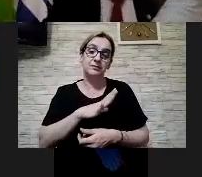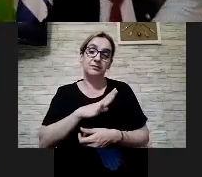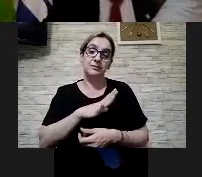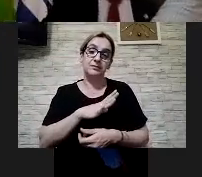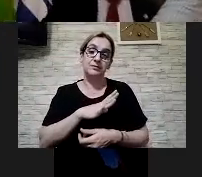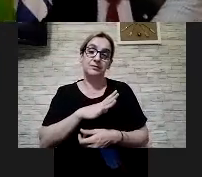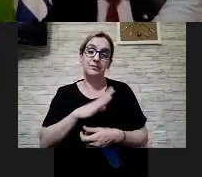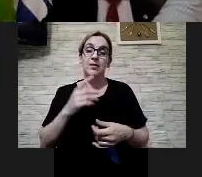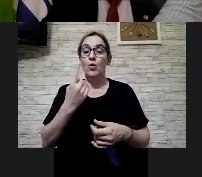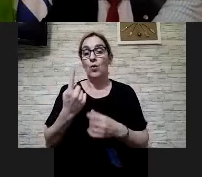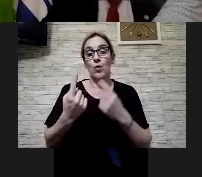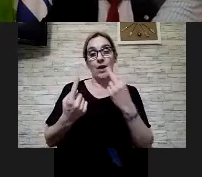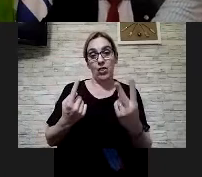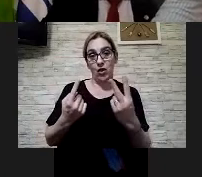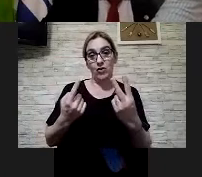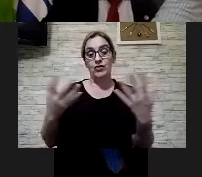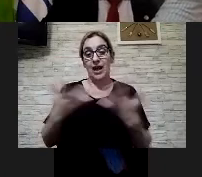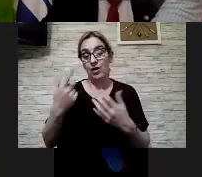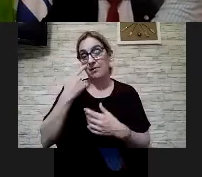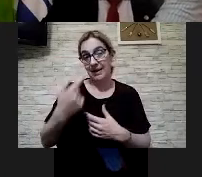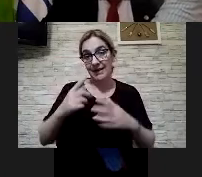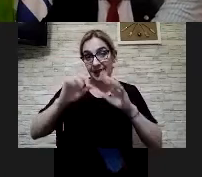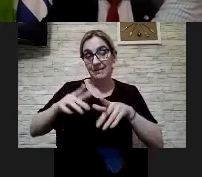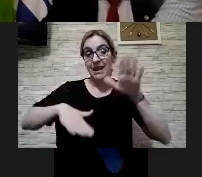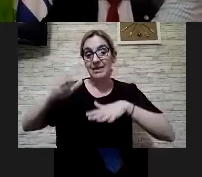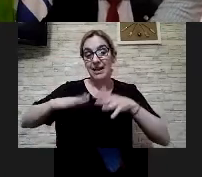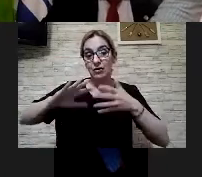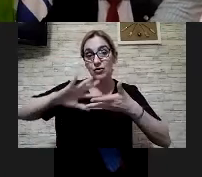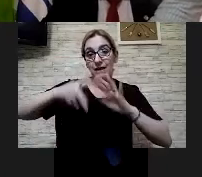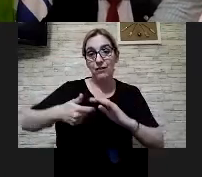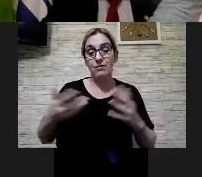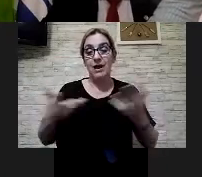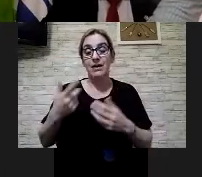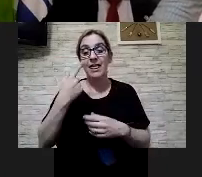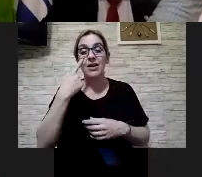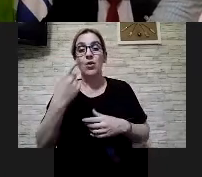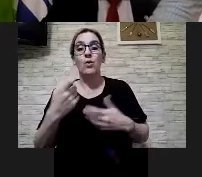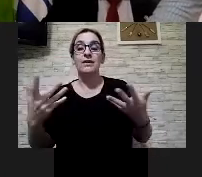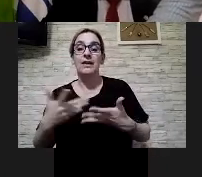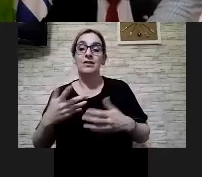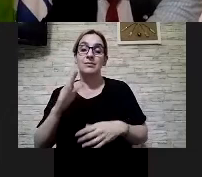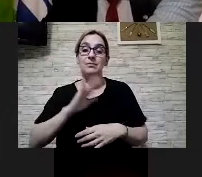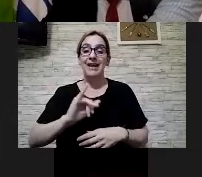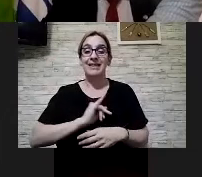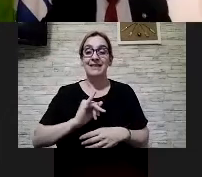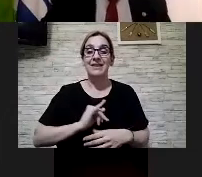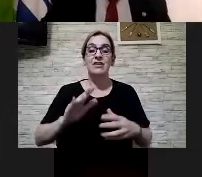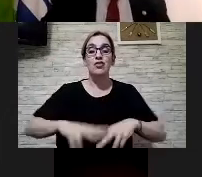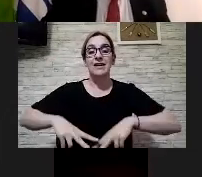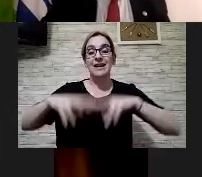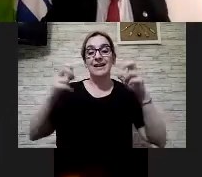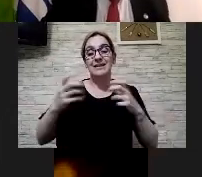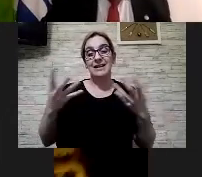y dos que aparece ahí en el plan de acción también de alguna forma tiene que ver con con la institución del análisis y el